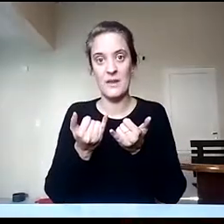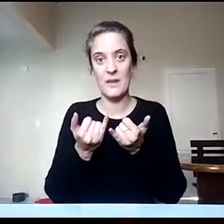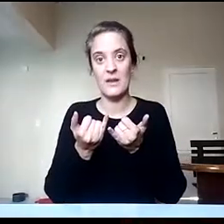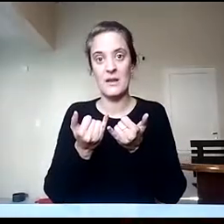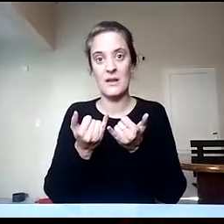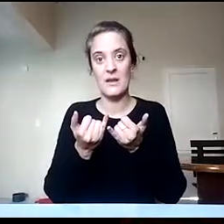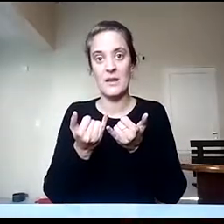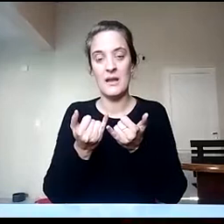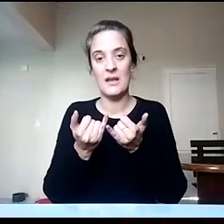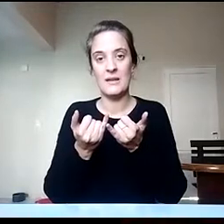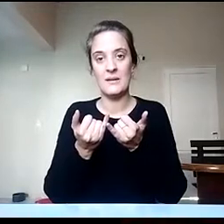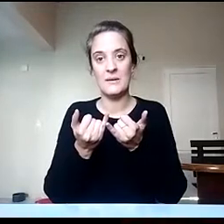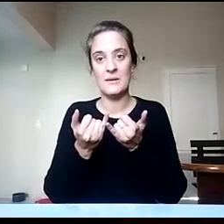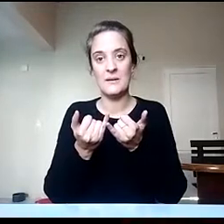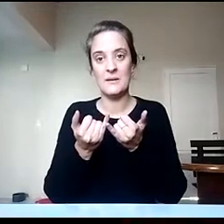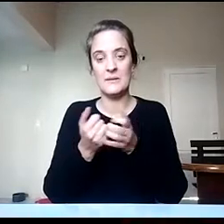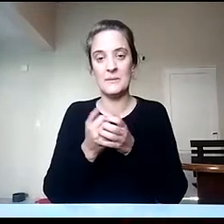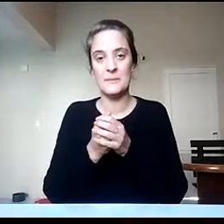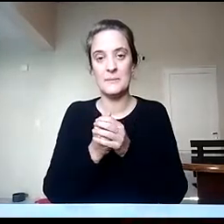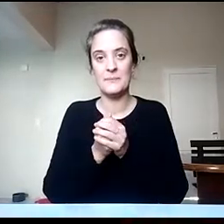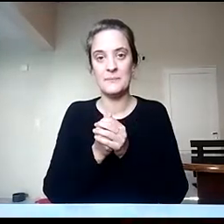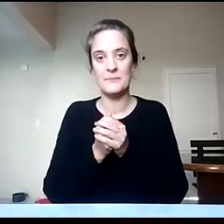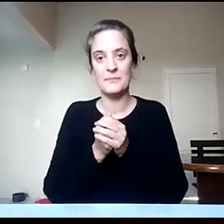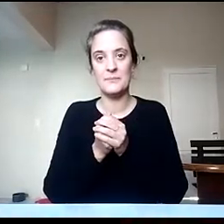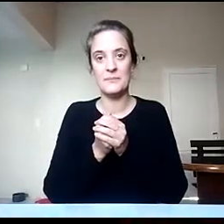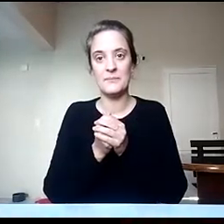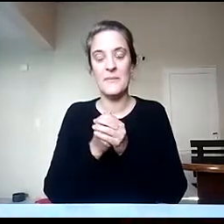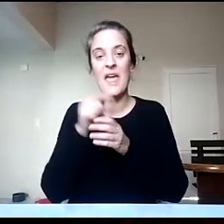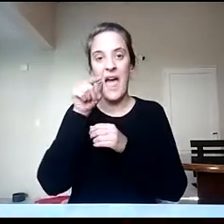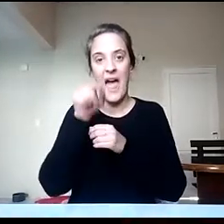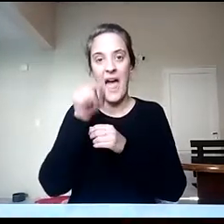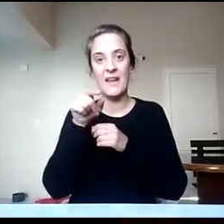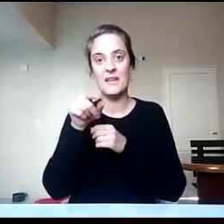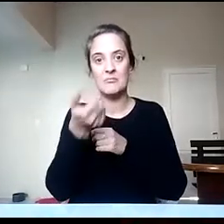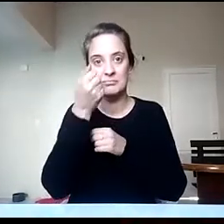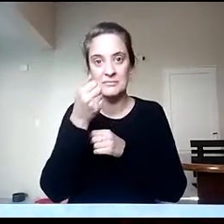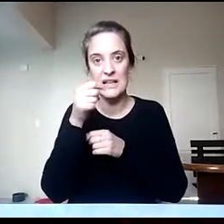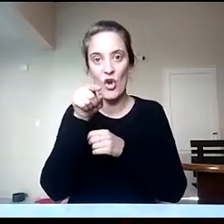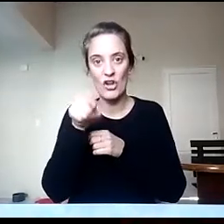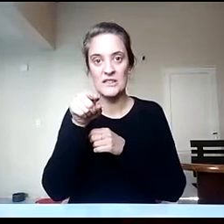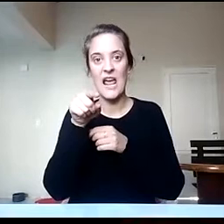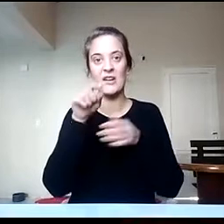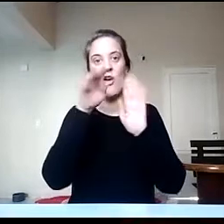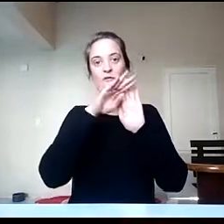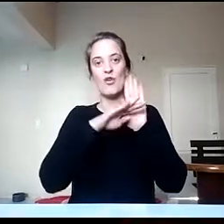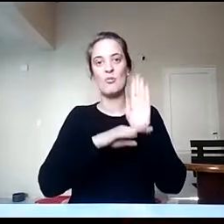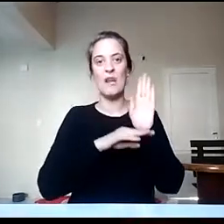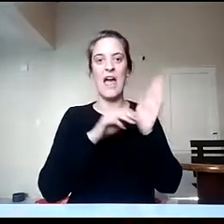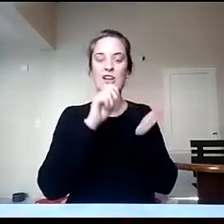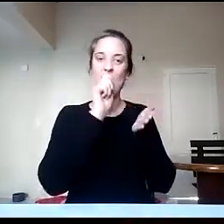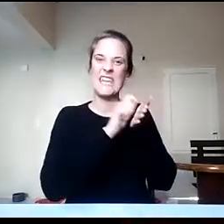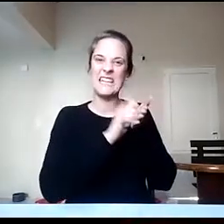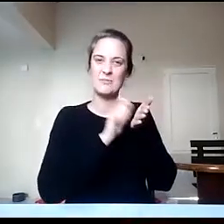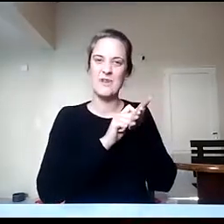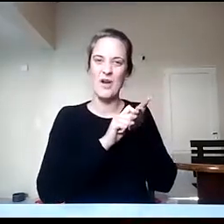Superior, General Tolibio, Luz Uriaga, y van a encontrar el formulario de inscripción. Nuestra rectora que está en línea... si vos